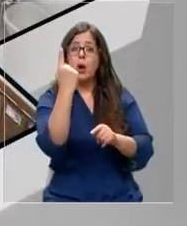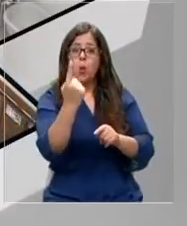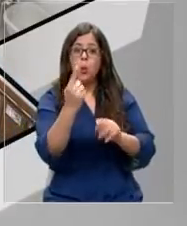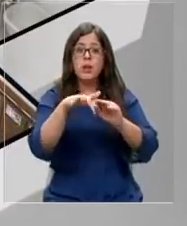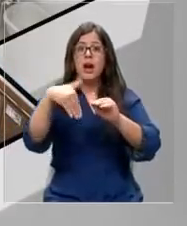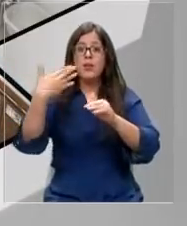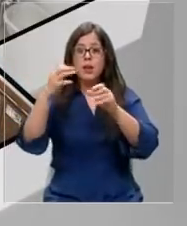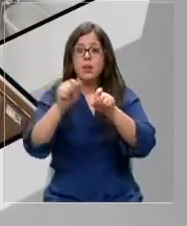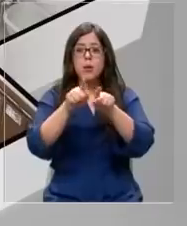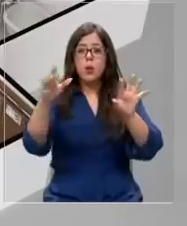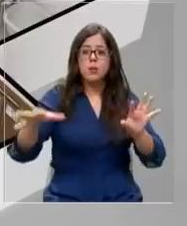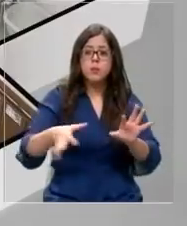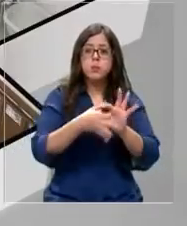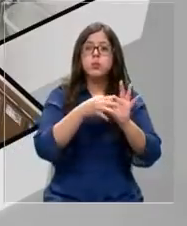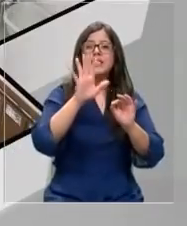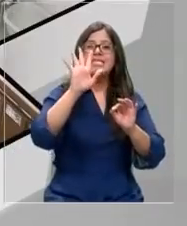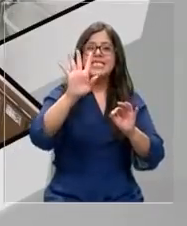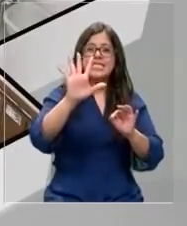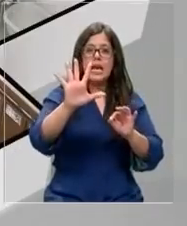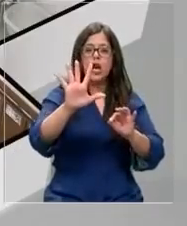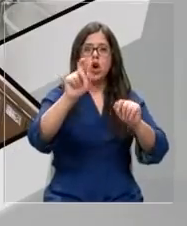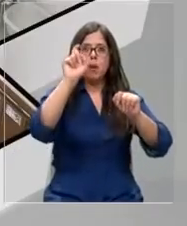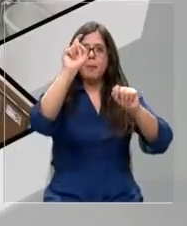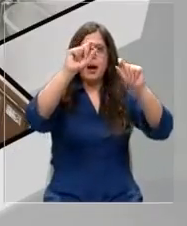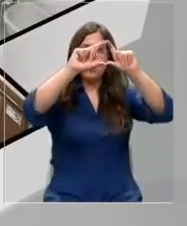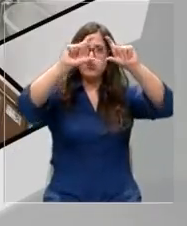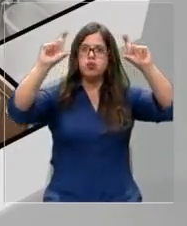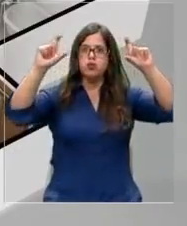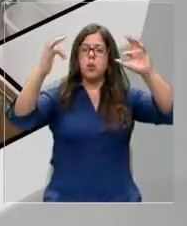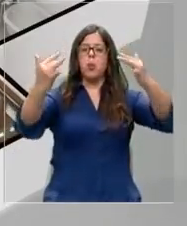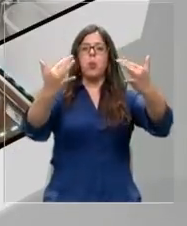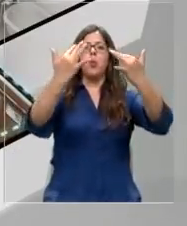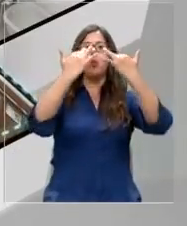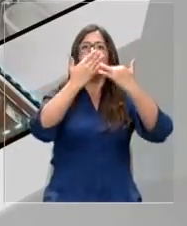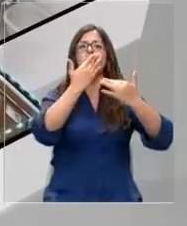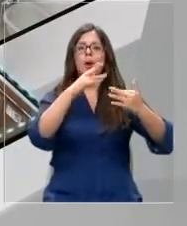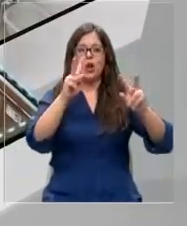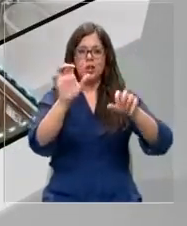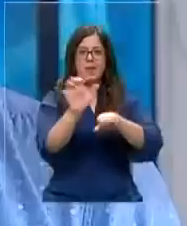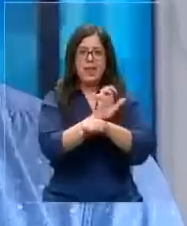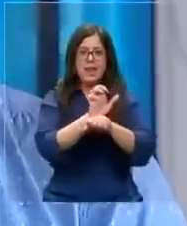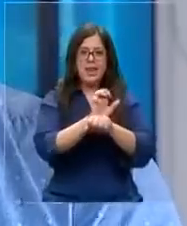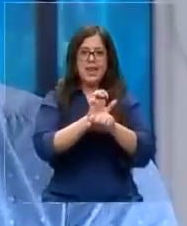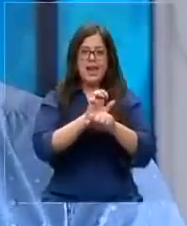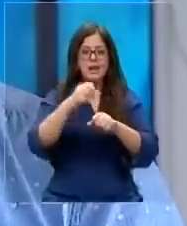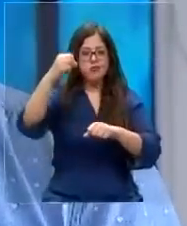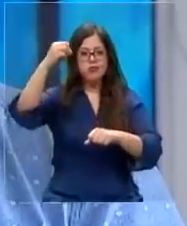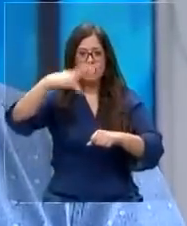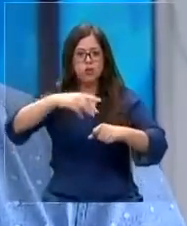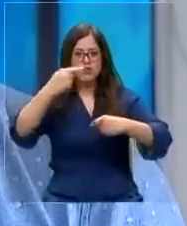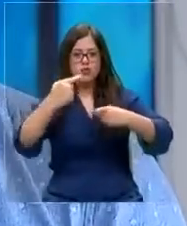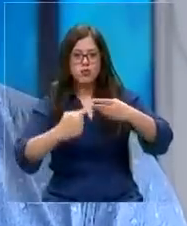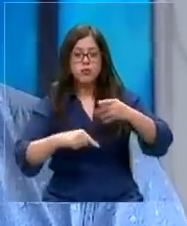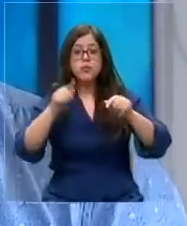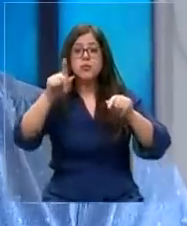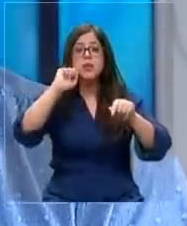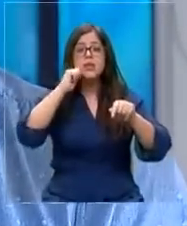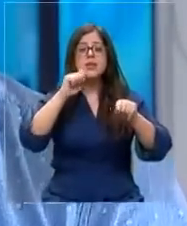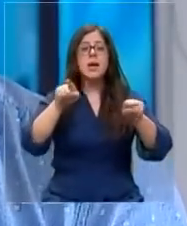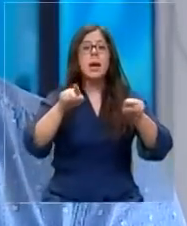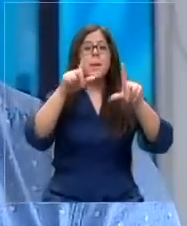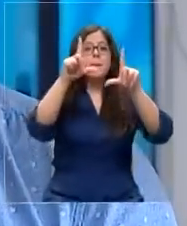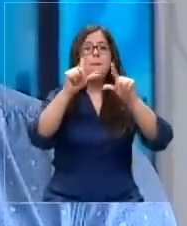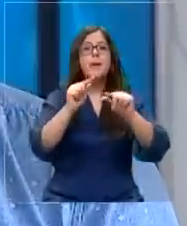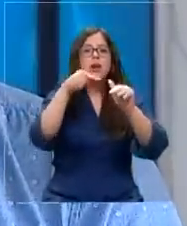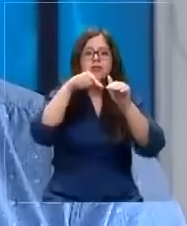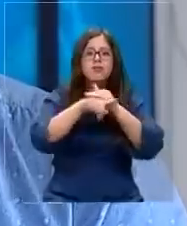pueda alimentar hasta cinco aires acondicionados, mejorando sobre todo el consumo energético. Es un equipo que es menos invasivo con